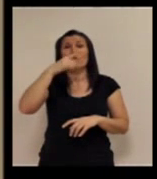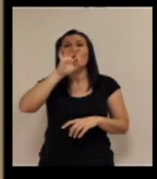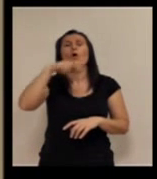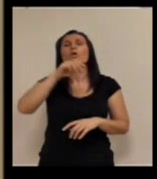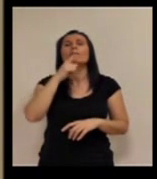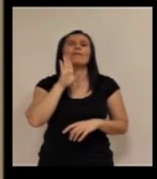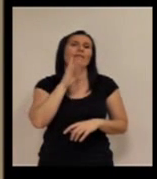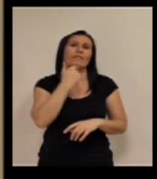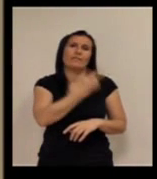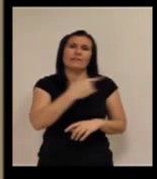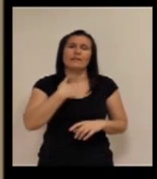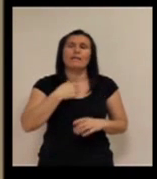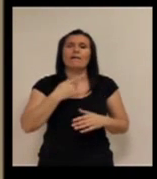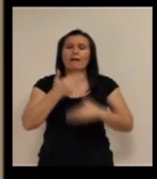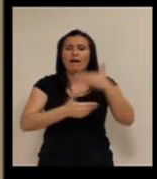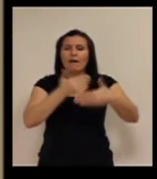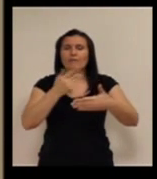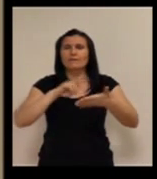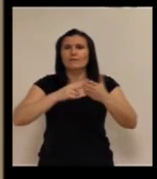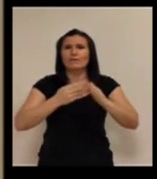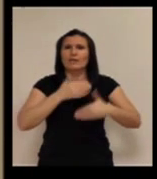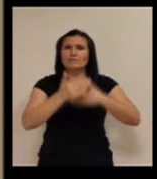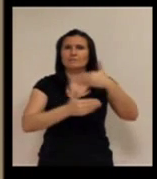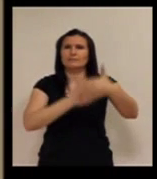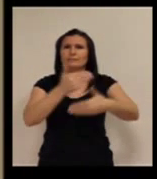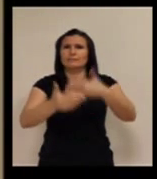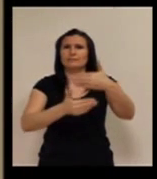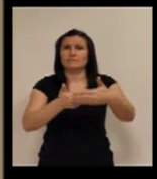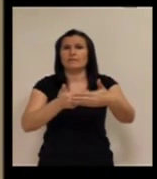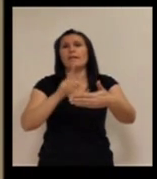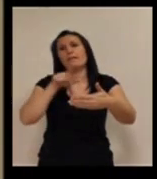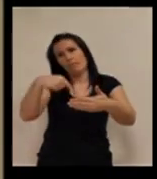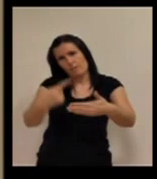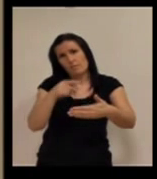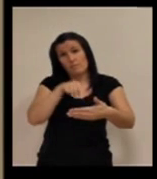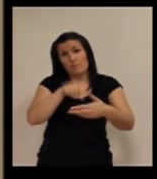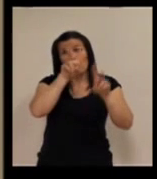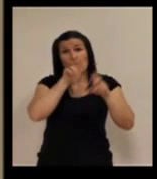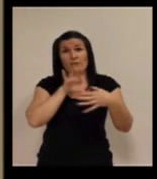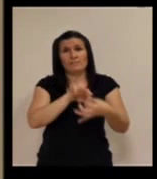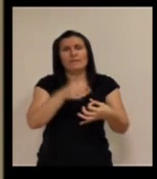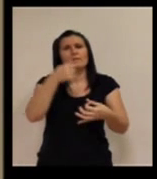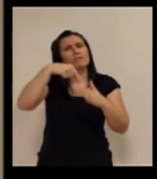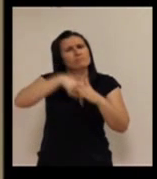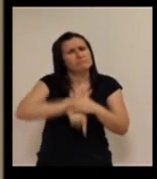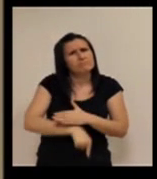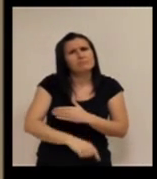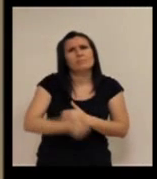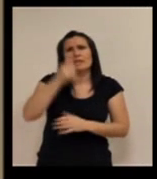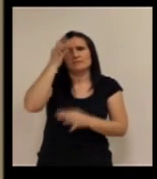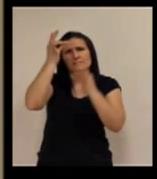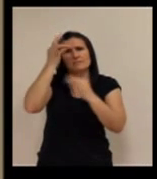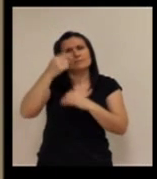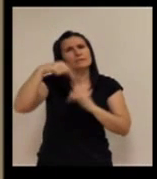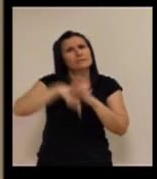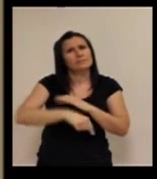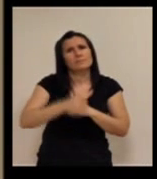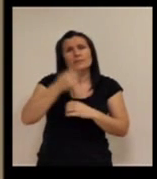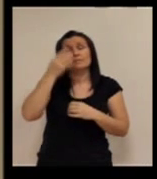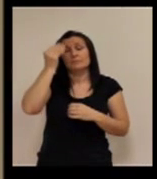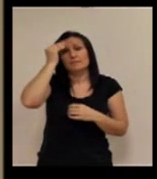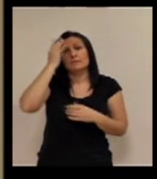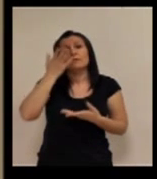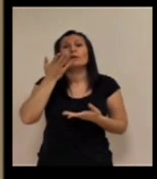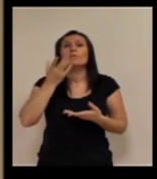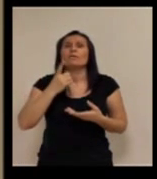del avance de las tecnologías, que yo creo que esto después tendríamos que profundizar mucho más, y de yo creo que una clara